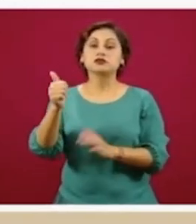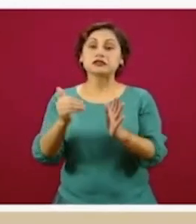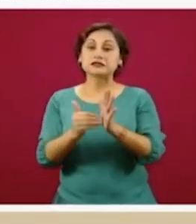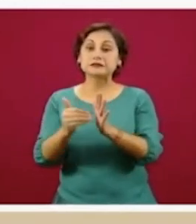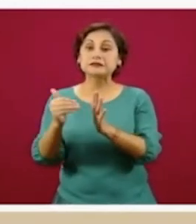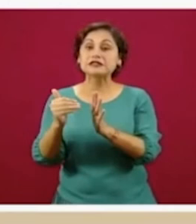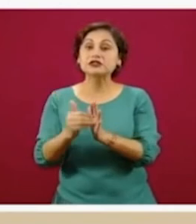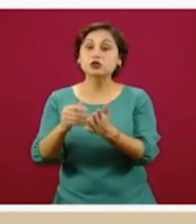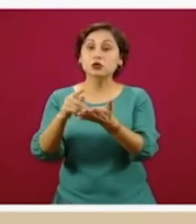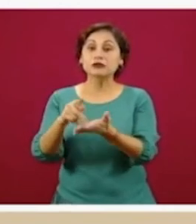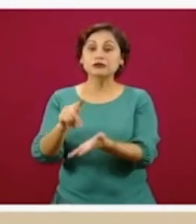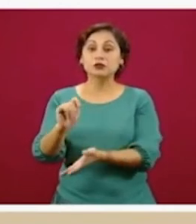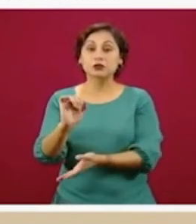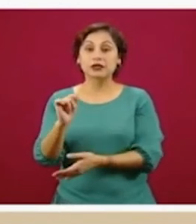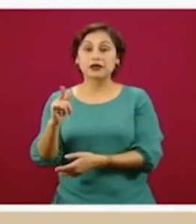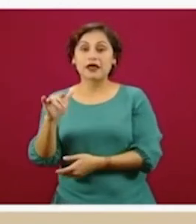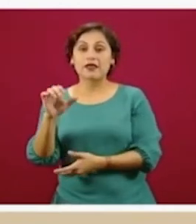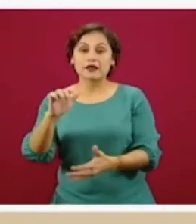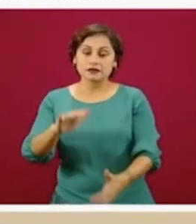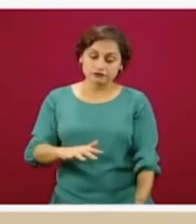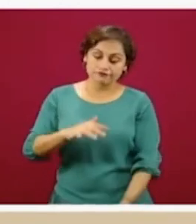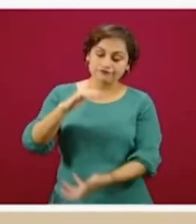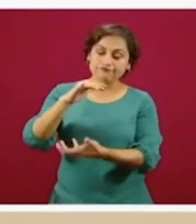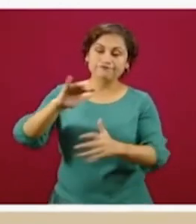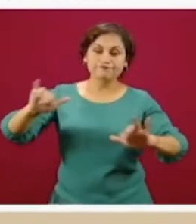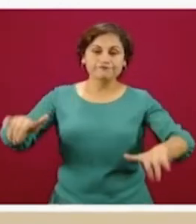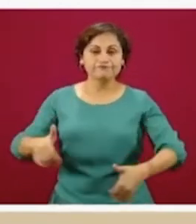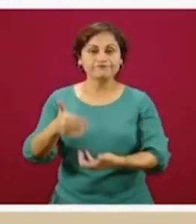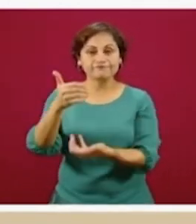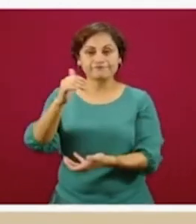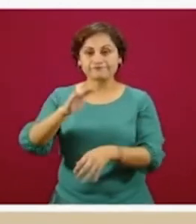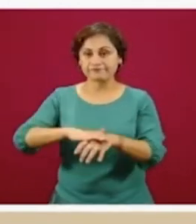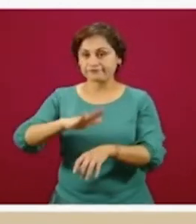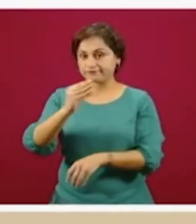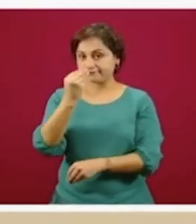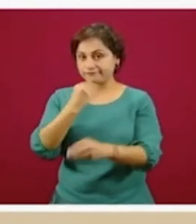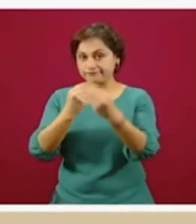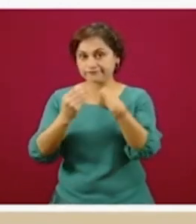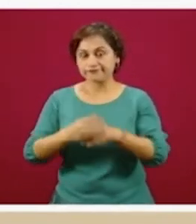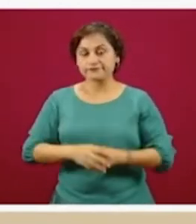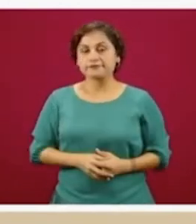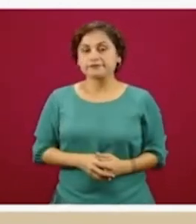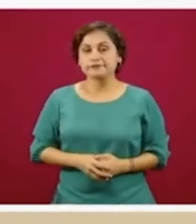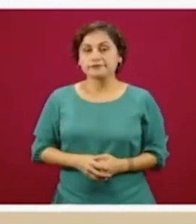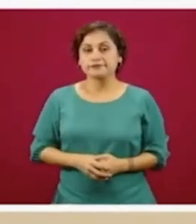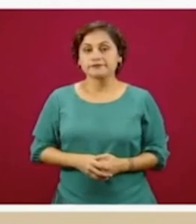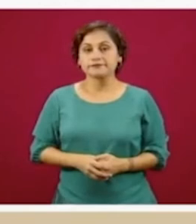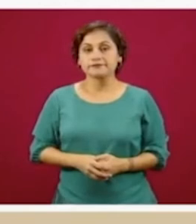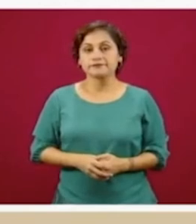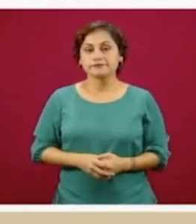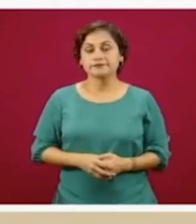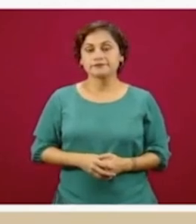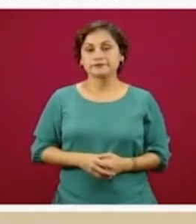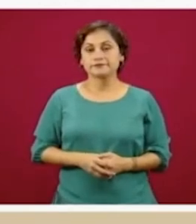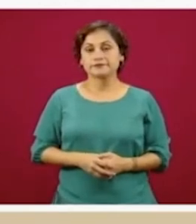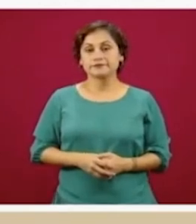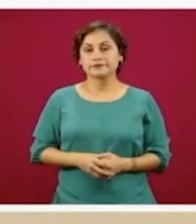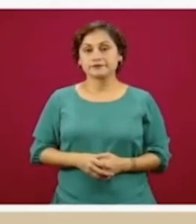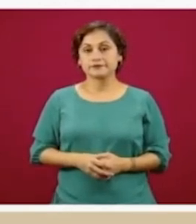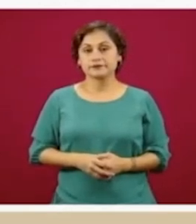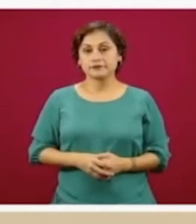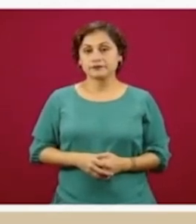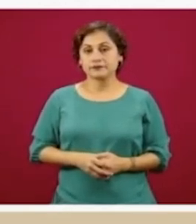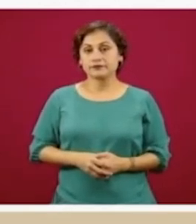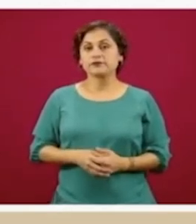mayor que el año anterior, o sea, el 2019. Como está claramente especificado en la